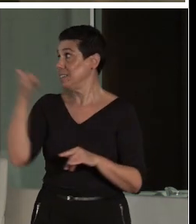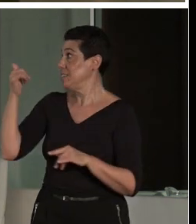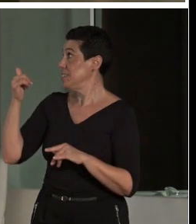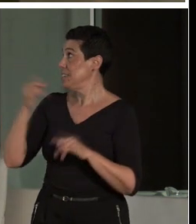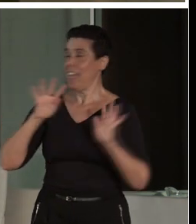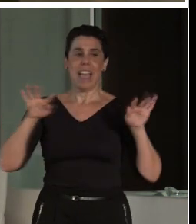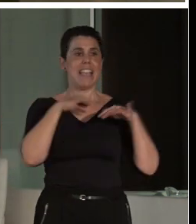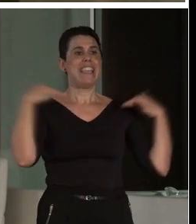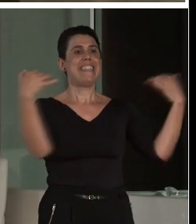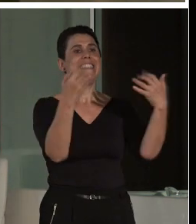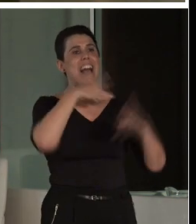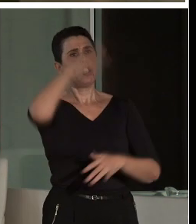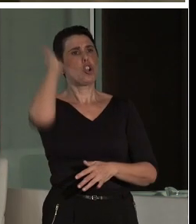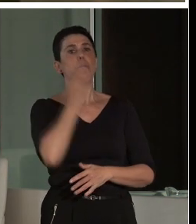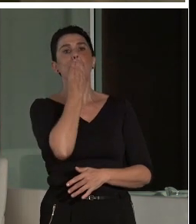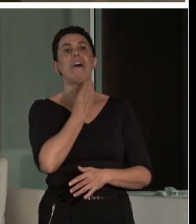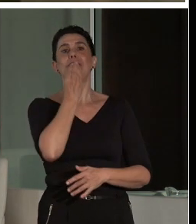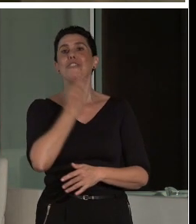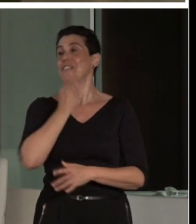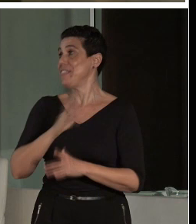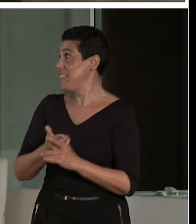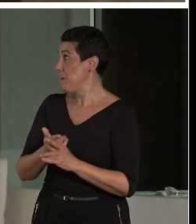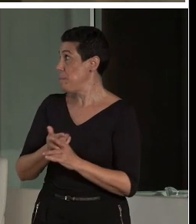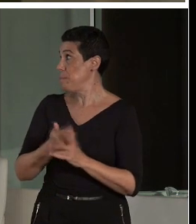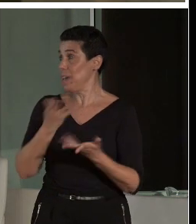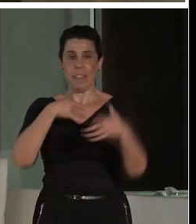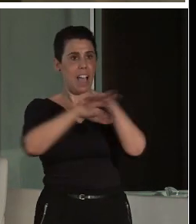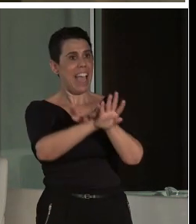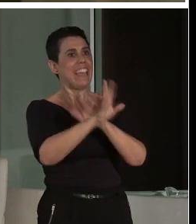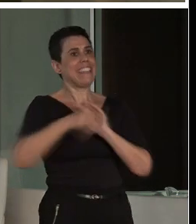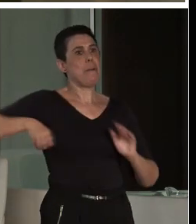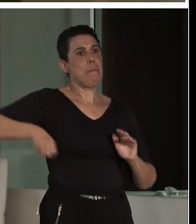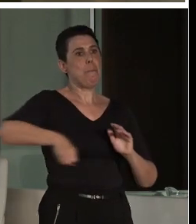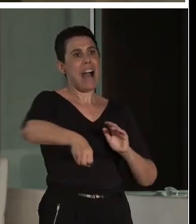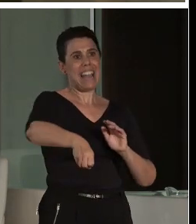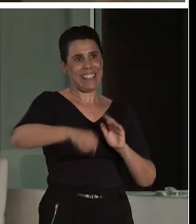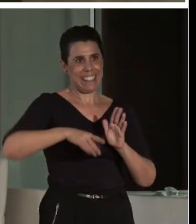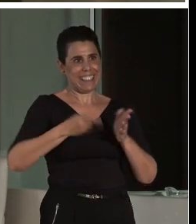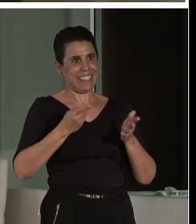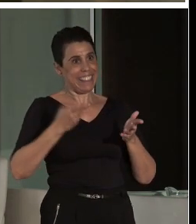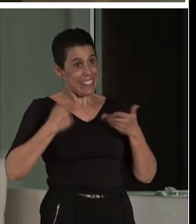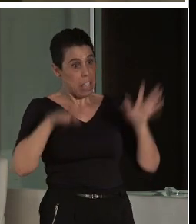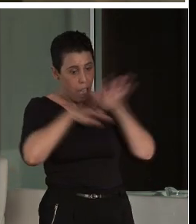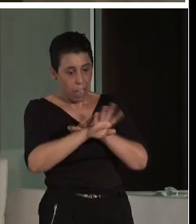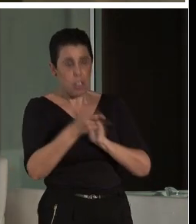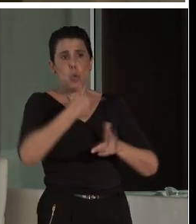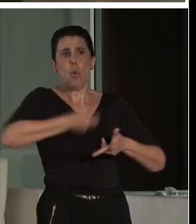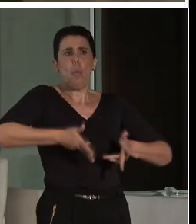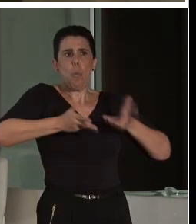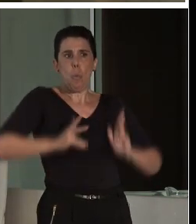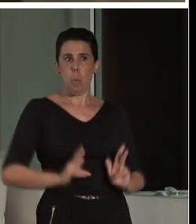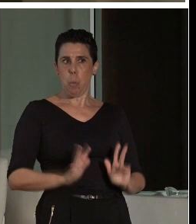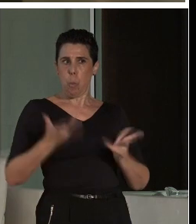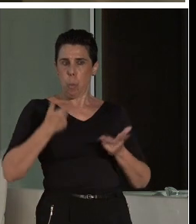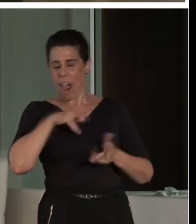Romano de Mérida. Pues están integradas en las barandillas para que te puedas sentar tranquilamente a leerlas. Tienen identificación por